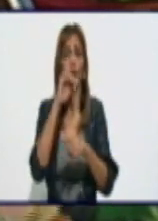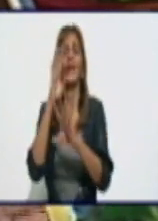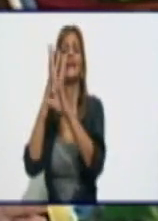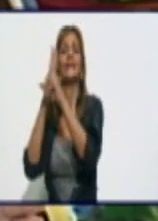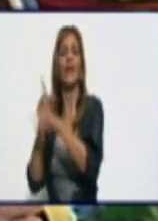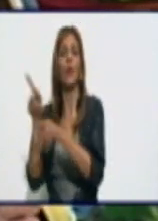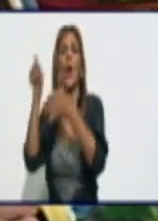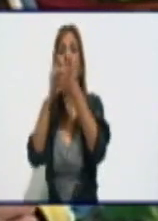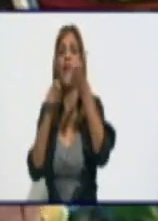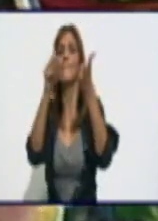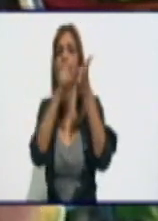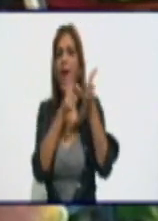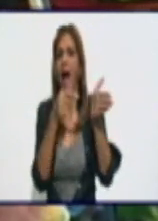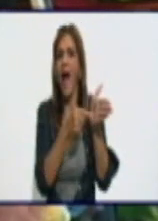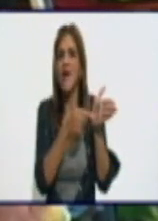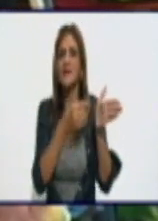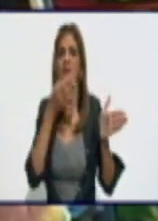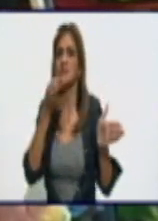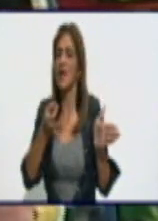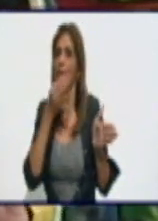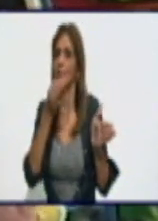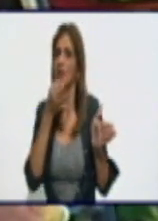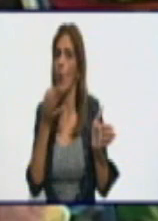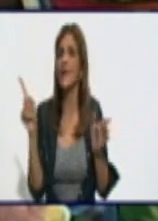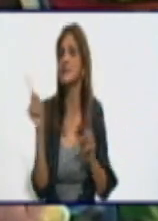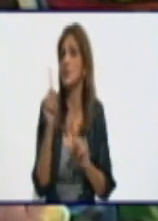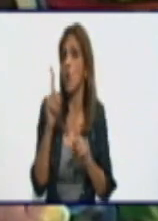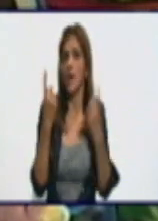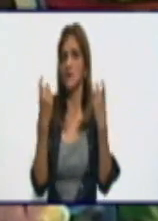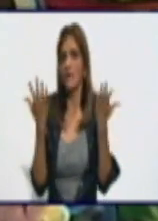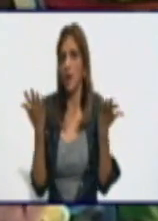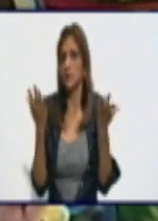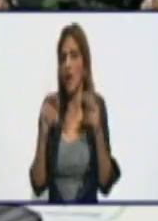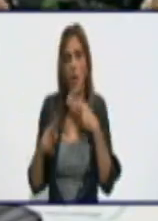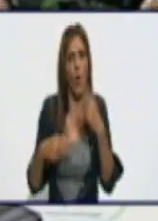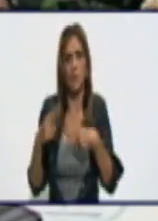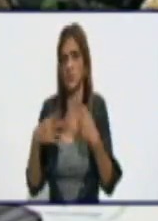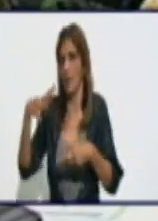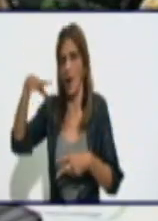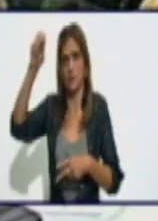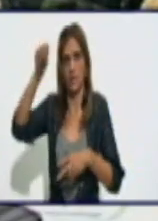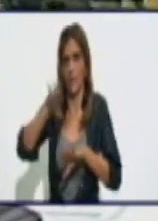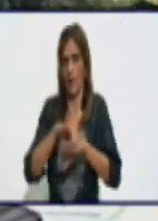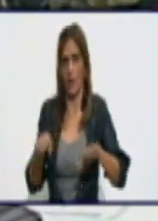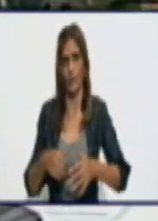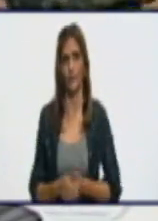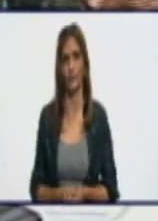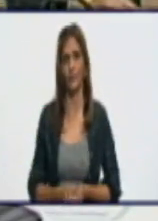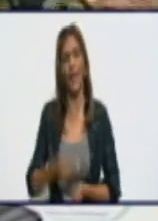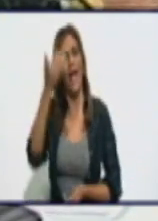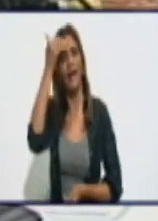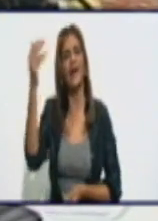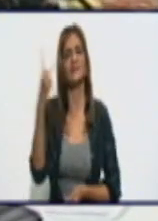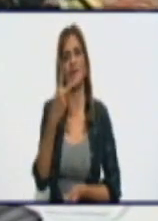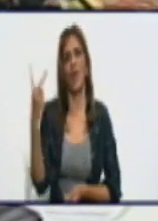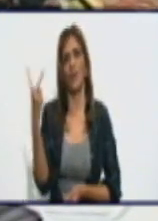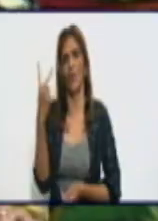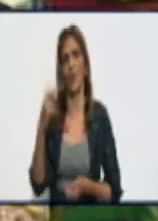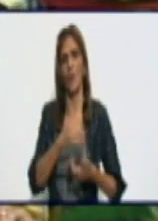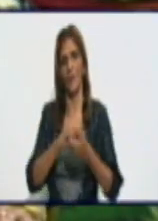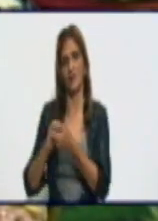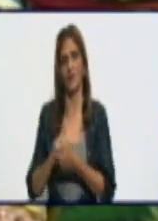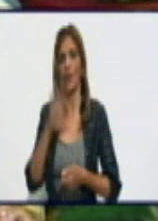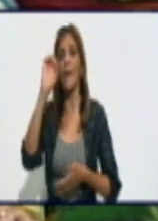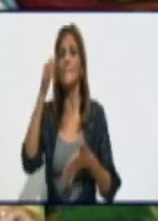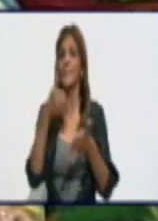lo que está planificado pero si no hace falta no va a haber afectación. Es así. Gracias, Eider. Gracias también a René por haber estado con